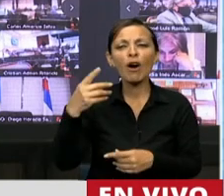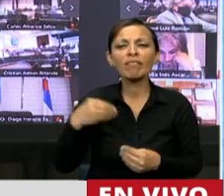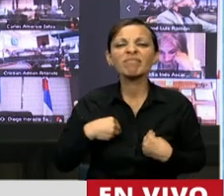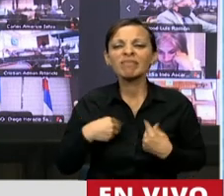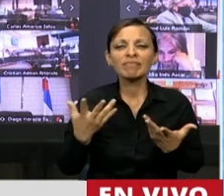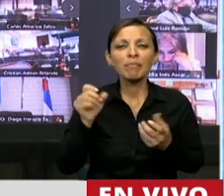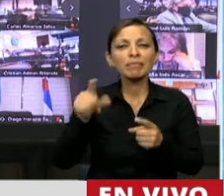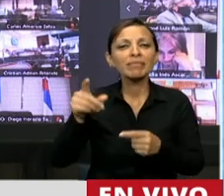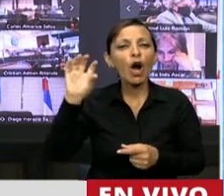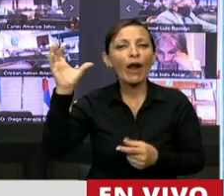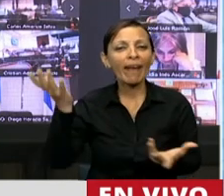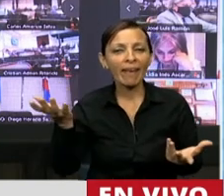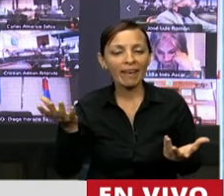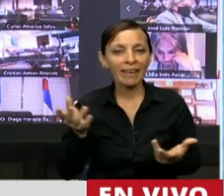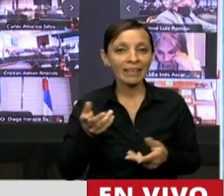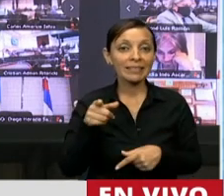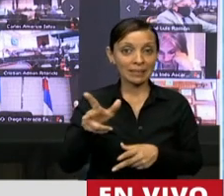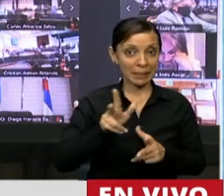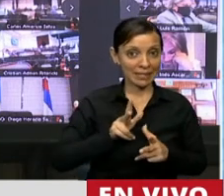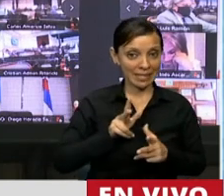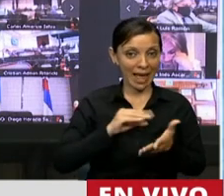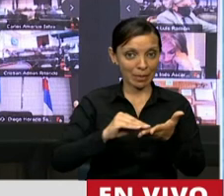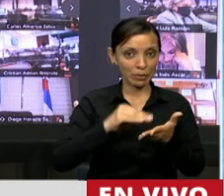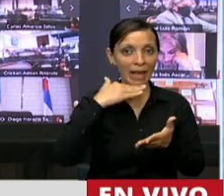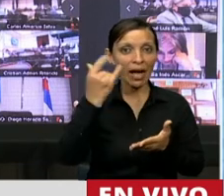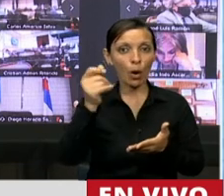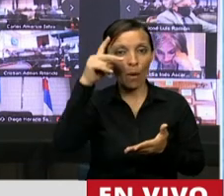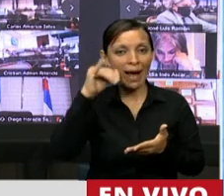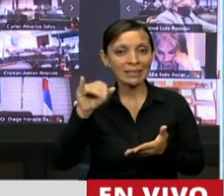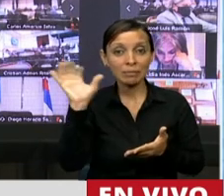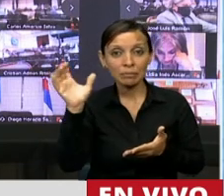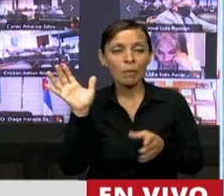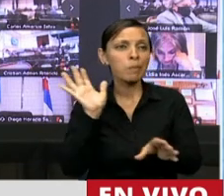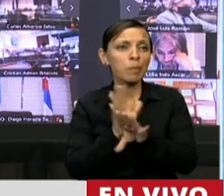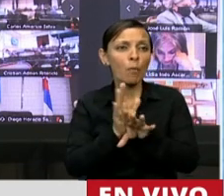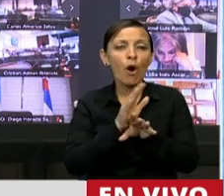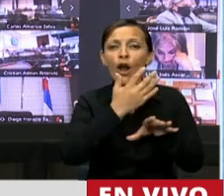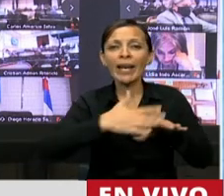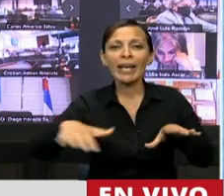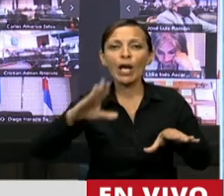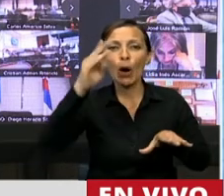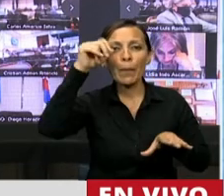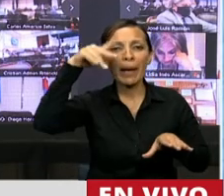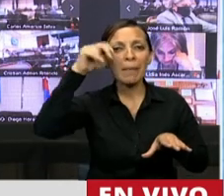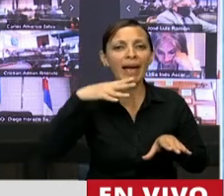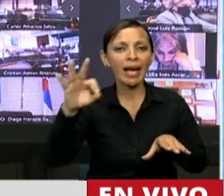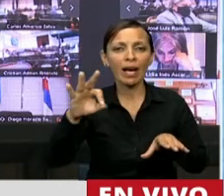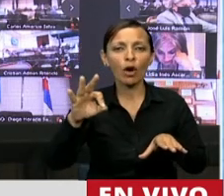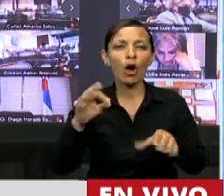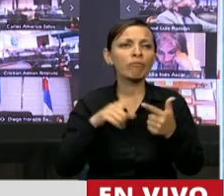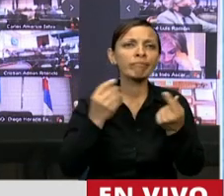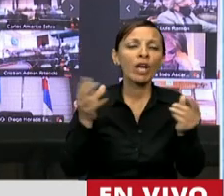y ella me decía que Orán, la diputada Juárez que era para ella era el río Bermejo en todo su esplendor eran las comunidades